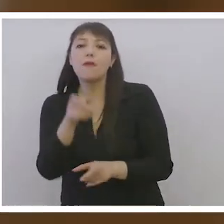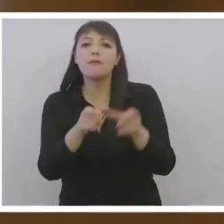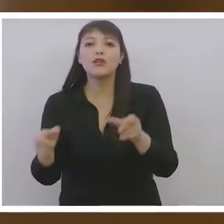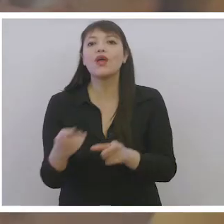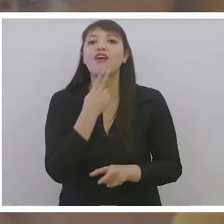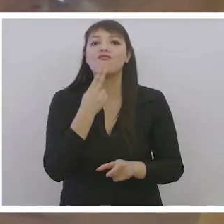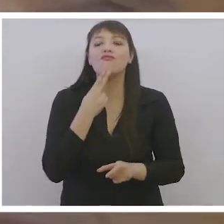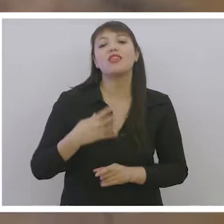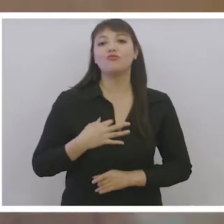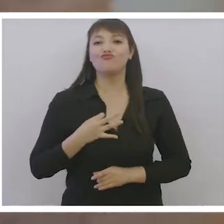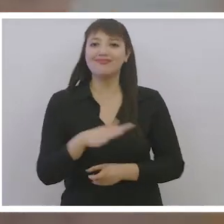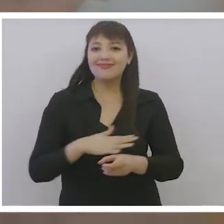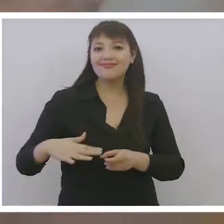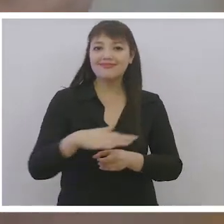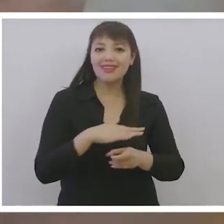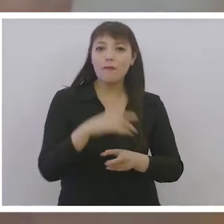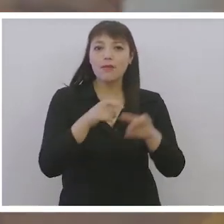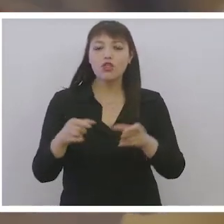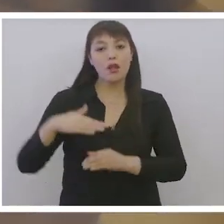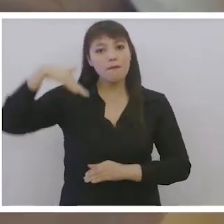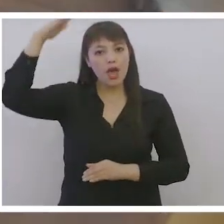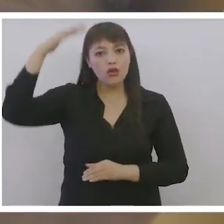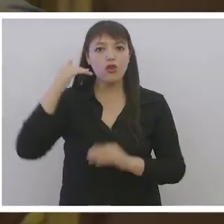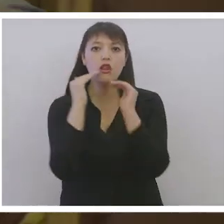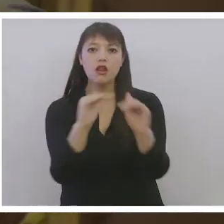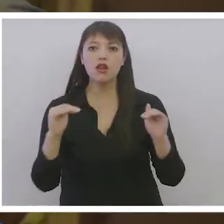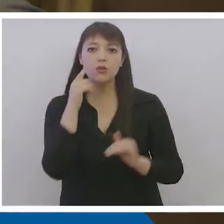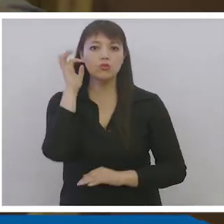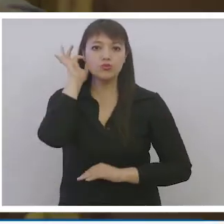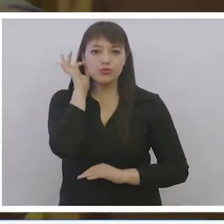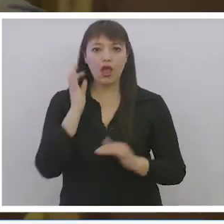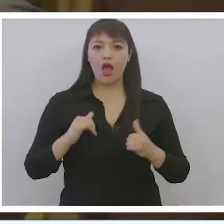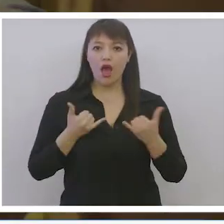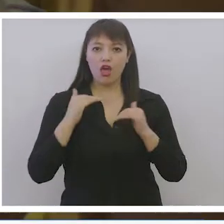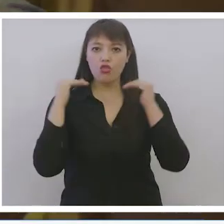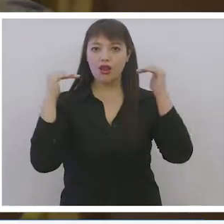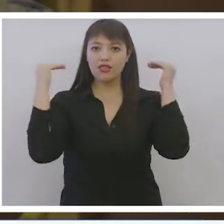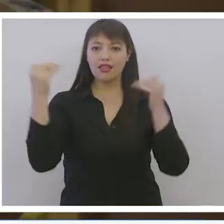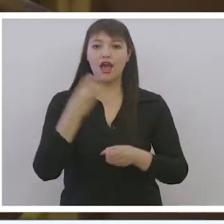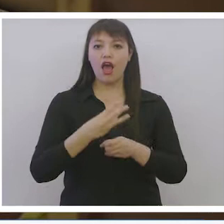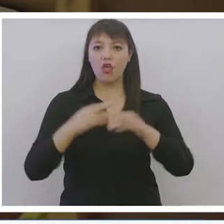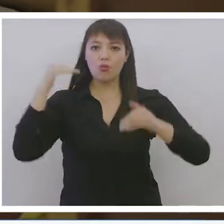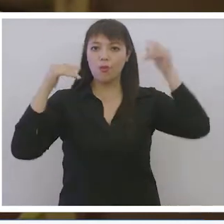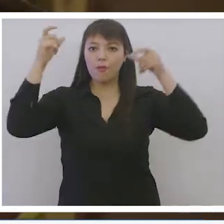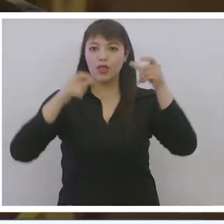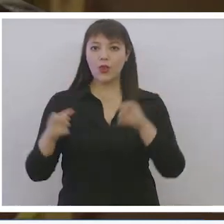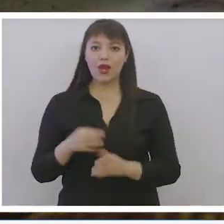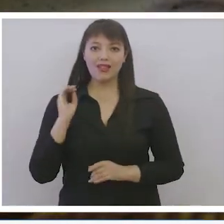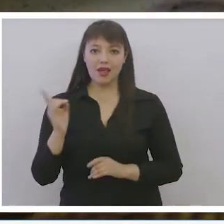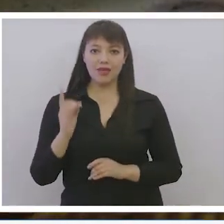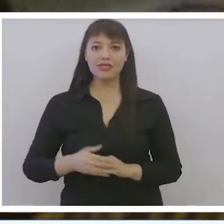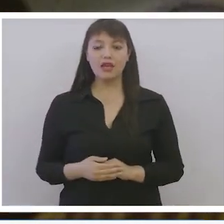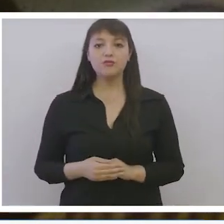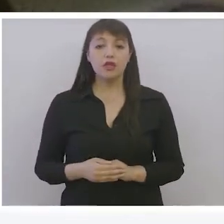personas en situación de dependencia, entre ellos personas mayores, niños, niñas, adolescentes y adultos en situación de discapacidad.